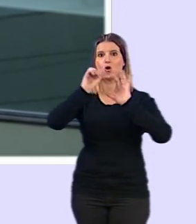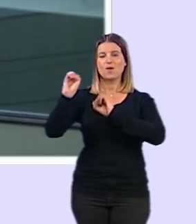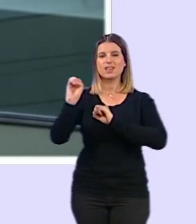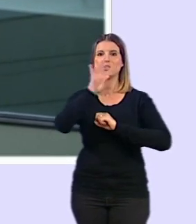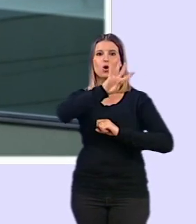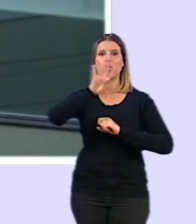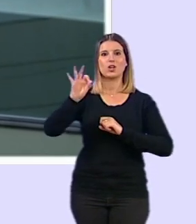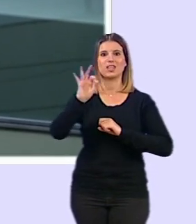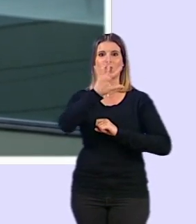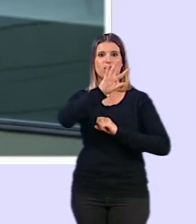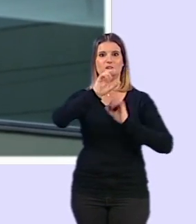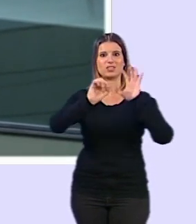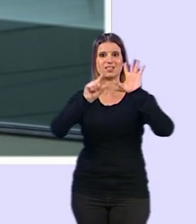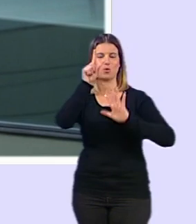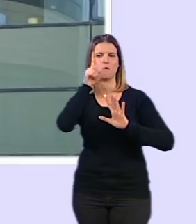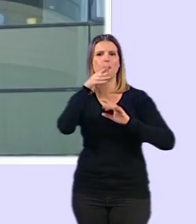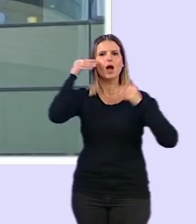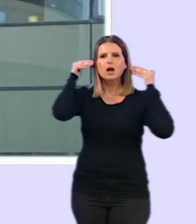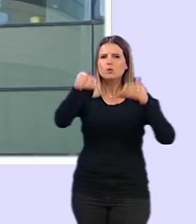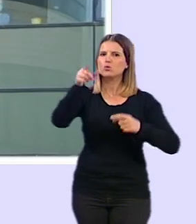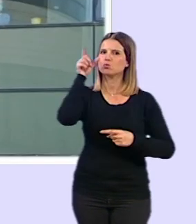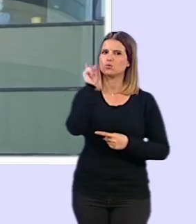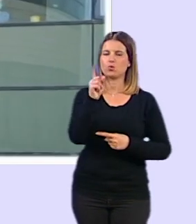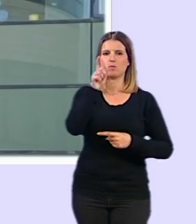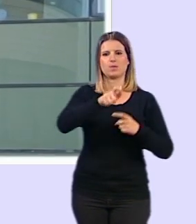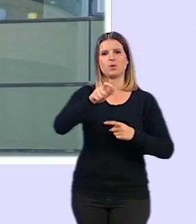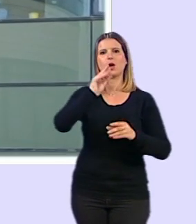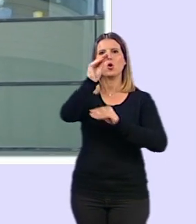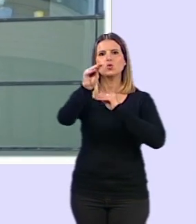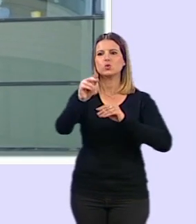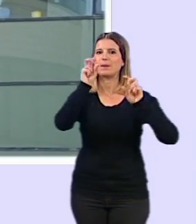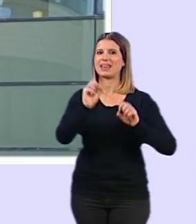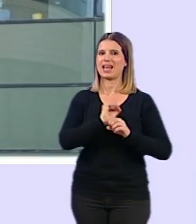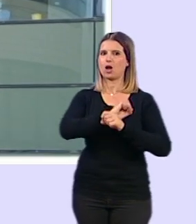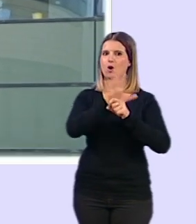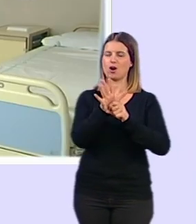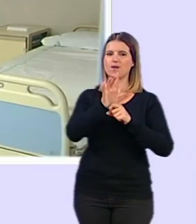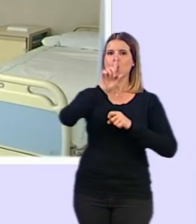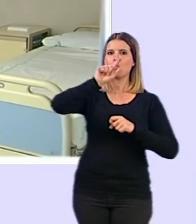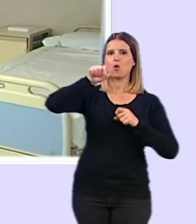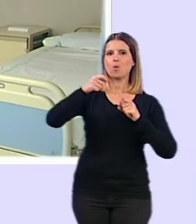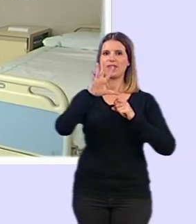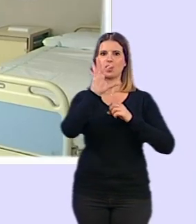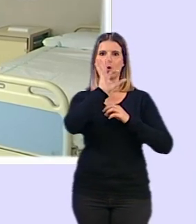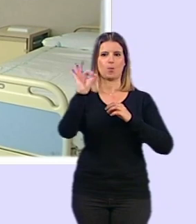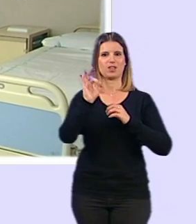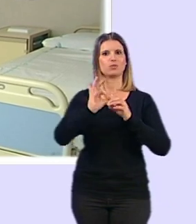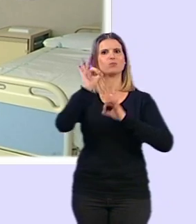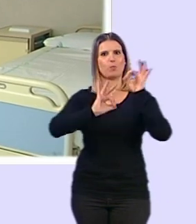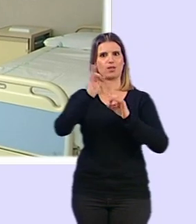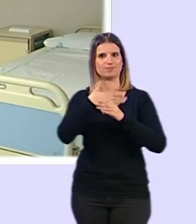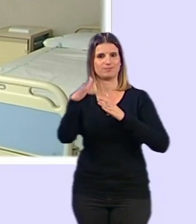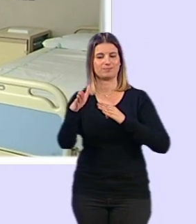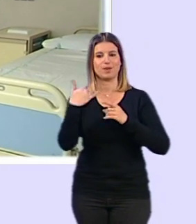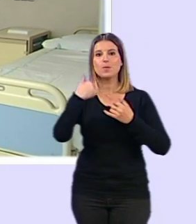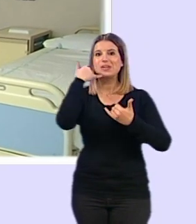.061, habilitado para la atención exclusiva de las consultas sobre coronavirus, el 1,5% restante. Esta